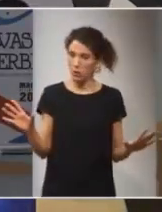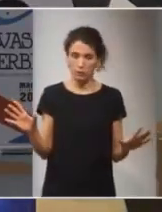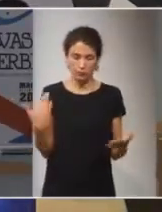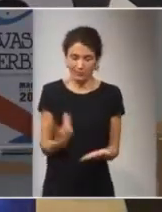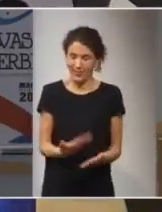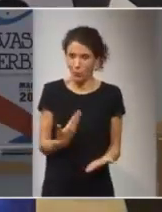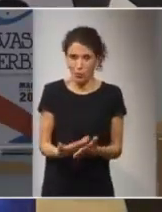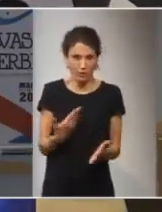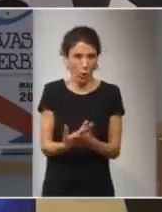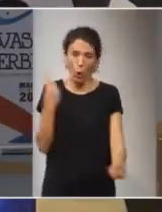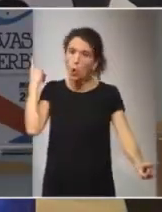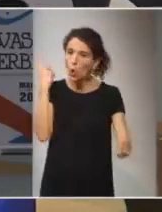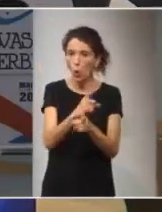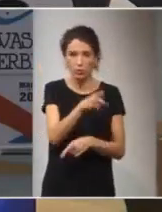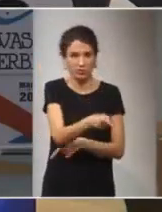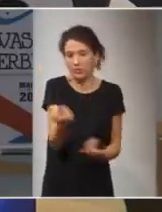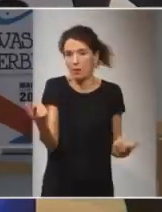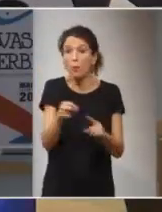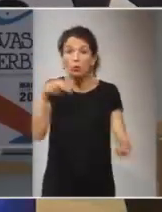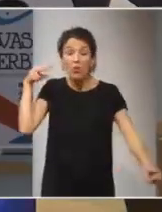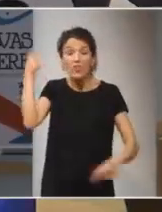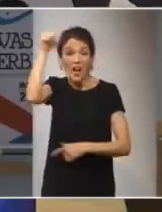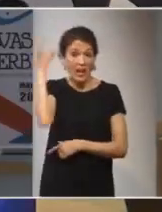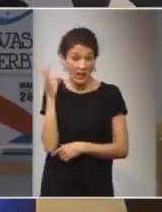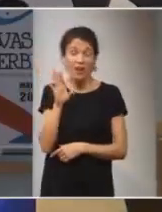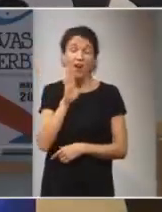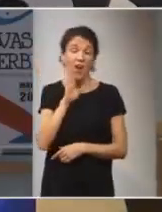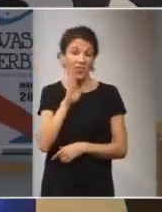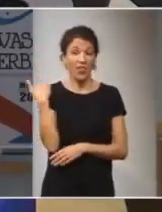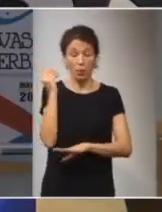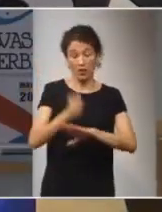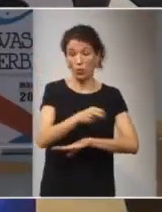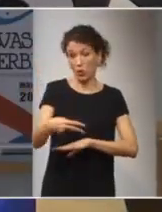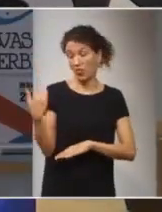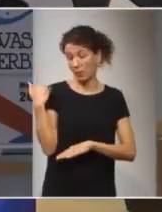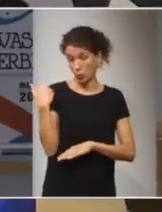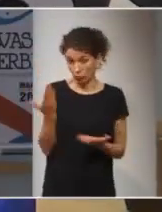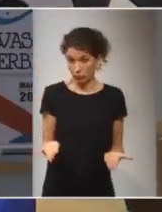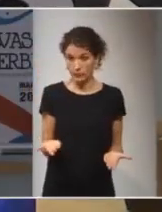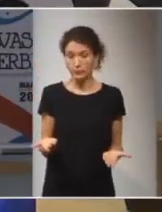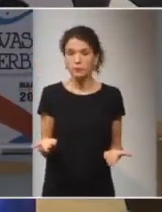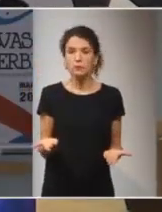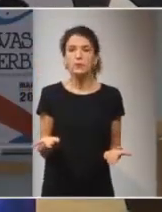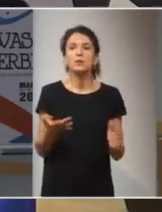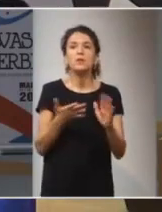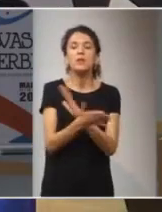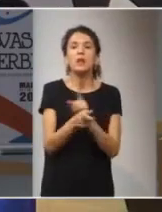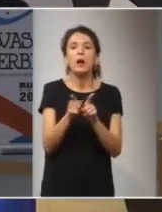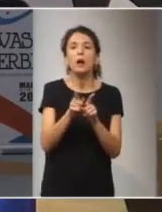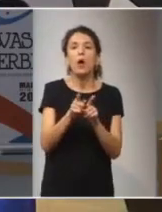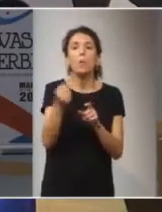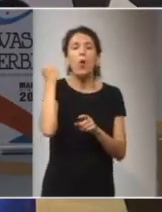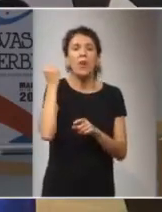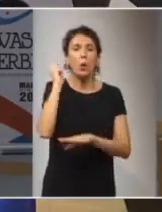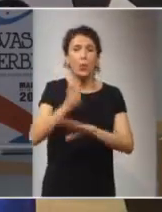demuestra que son contrarias a esa perspectiva como recientes resoluciones judiciales y no es atacar al poder